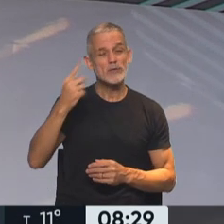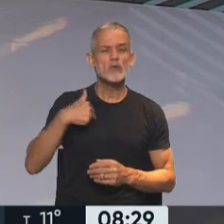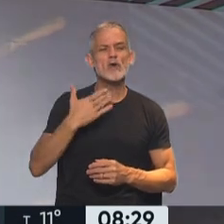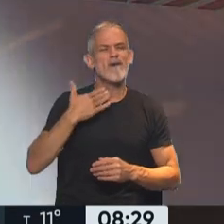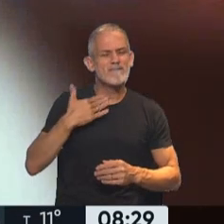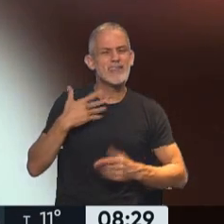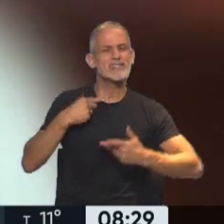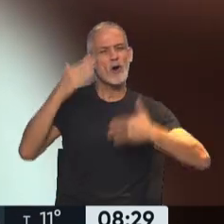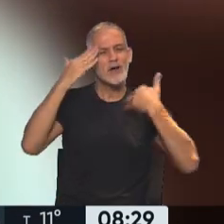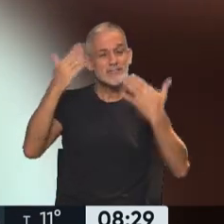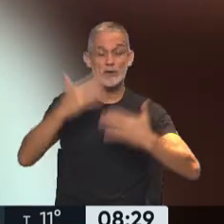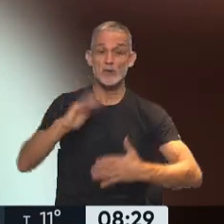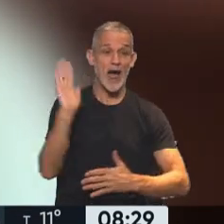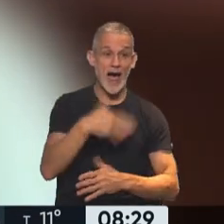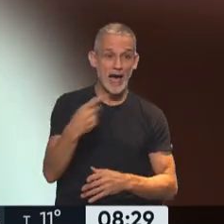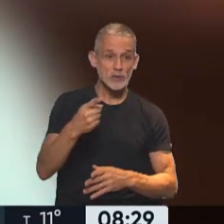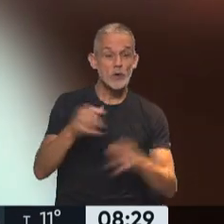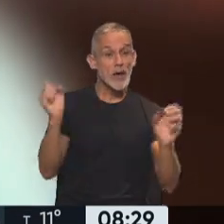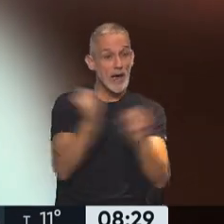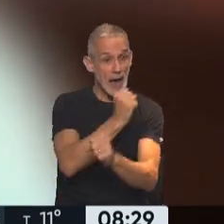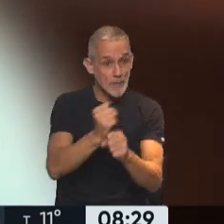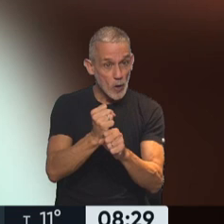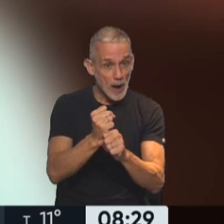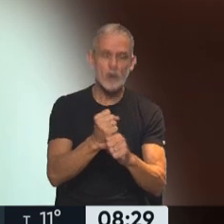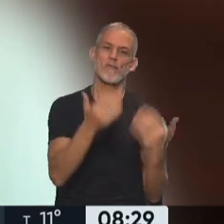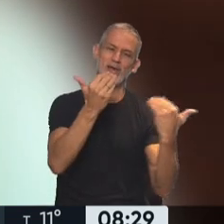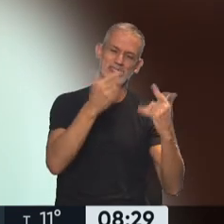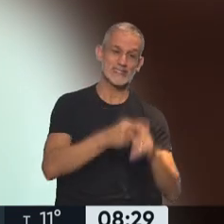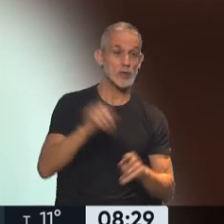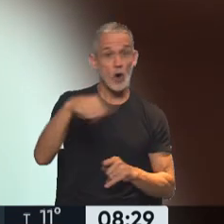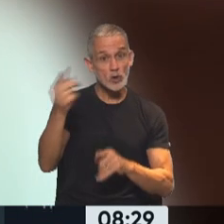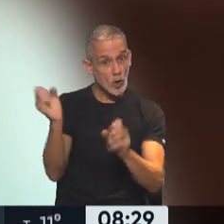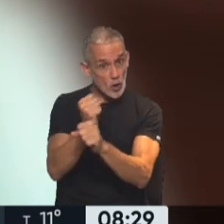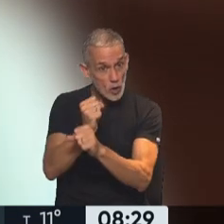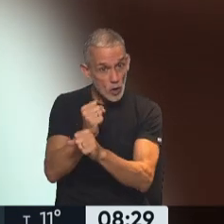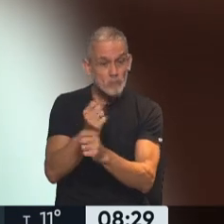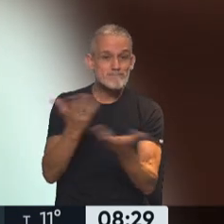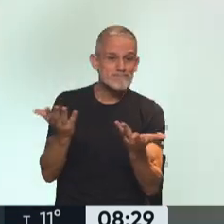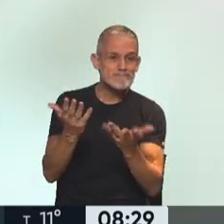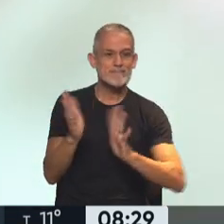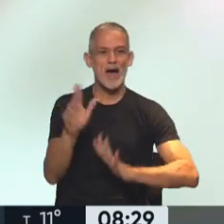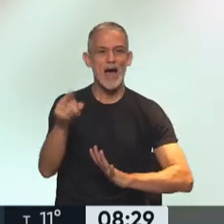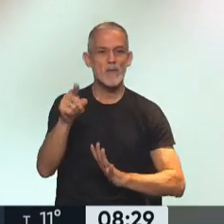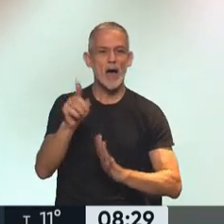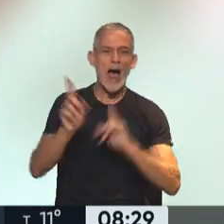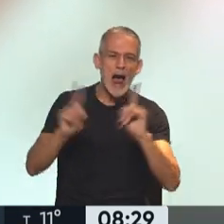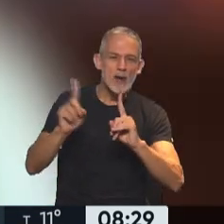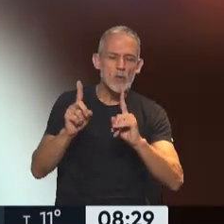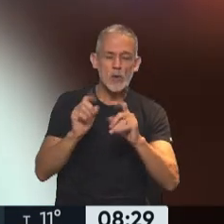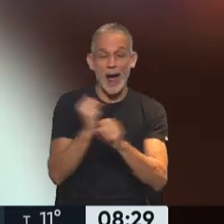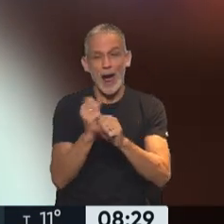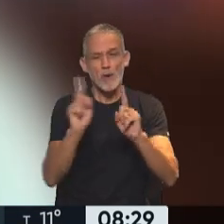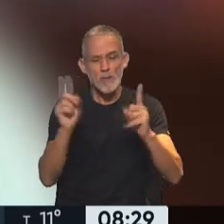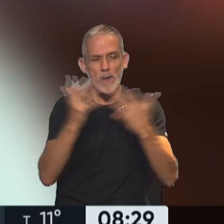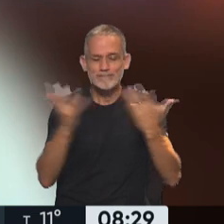saludarlos a los que aprobaron, felicitación. Y a los que tuvieron algún traspié,